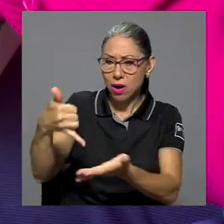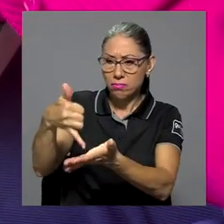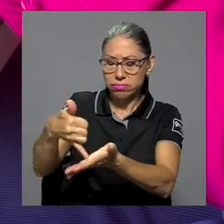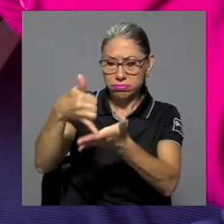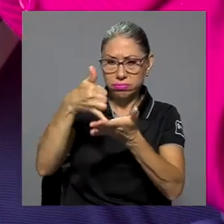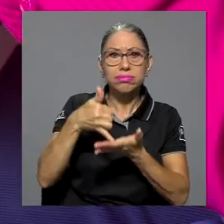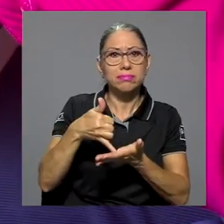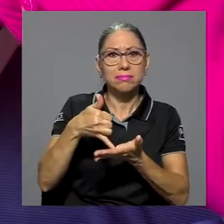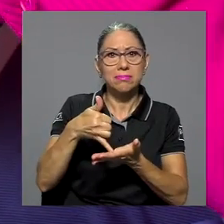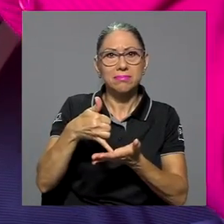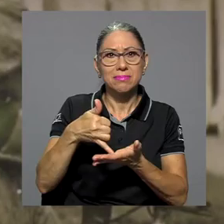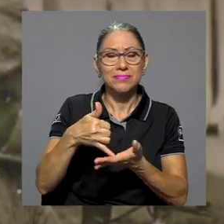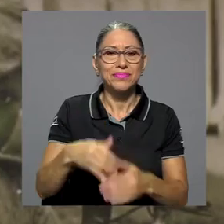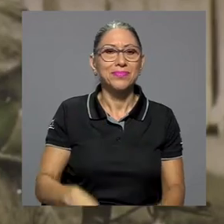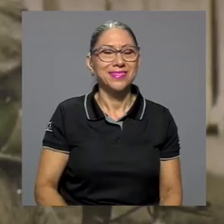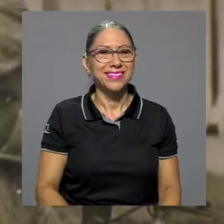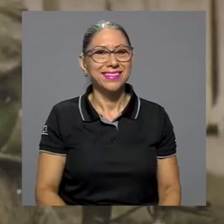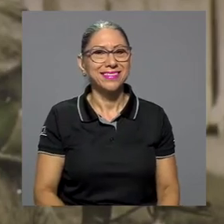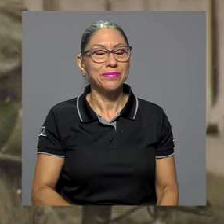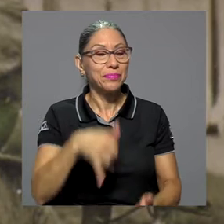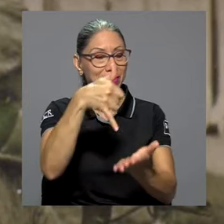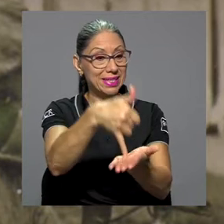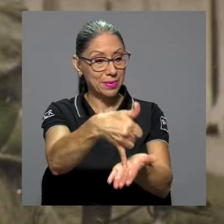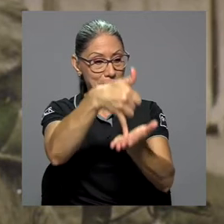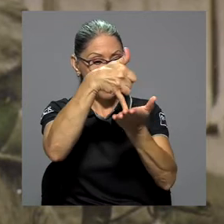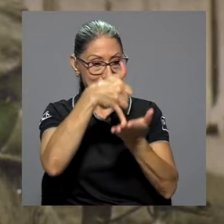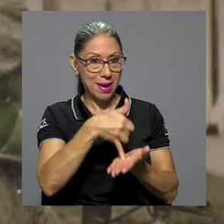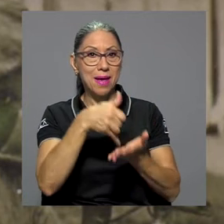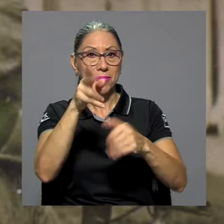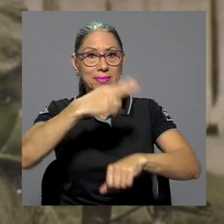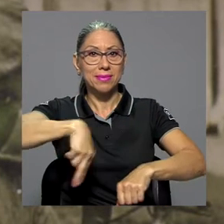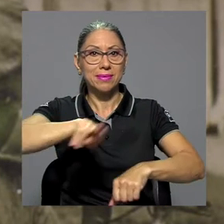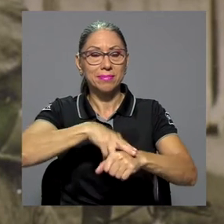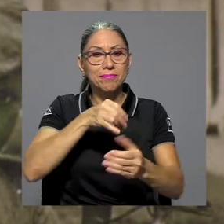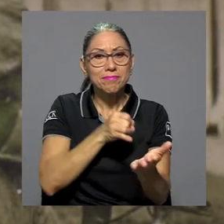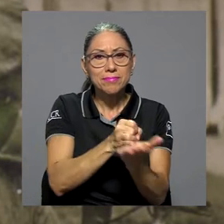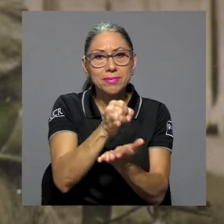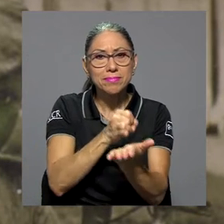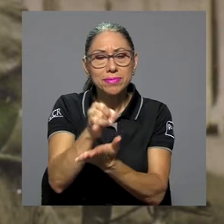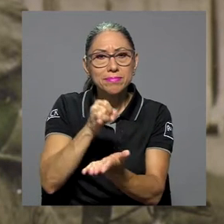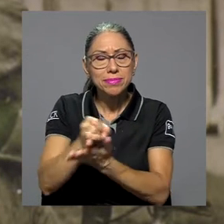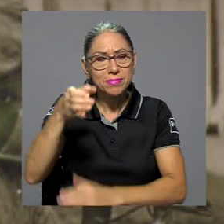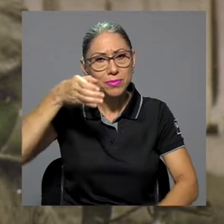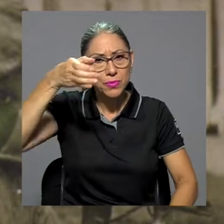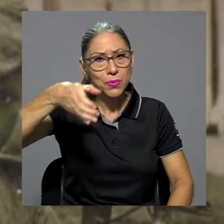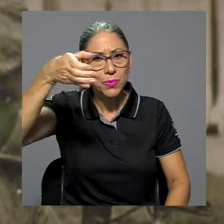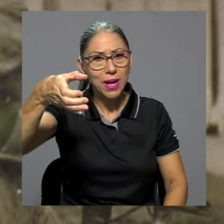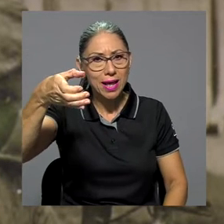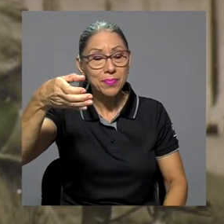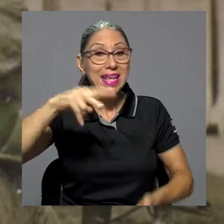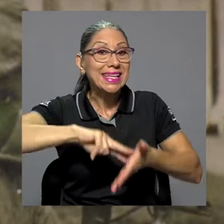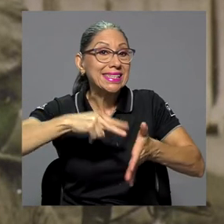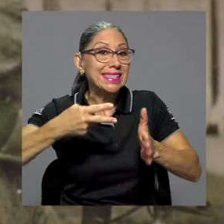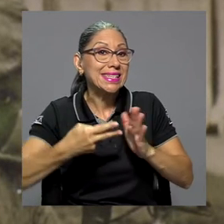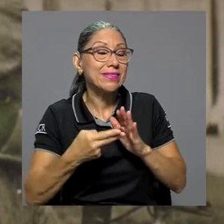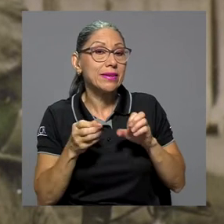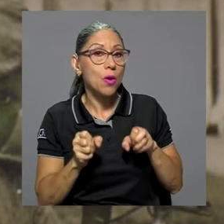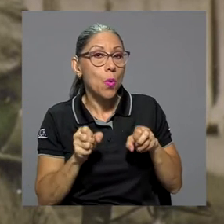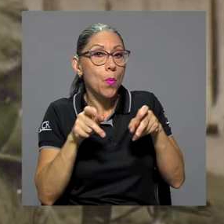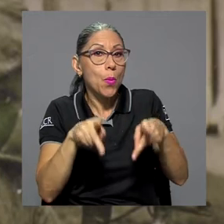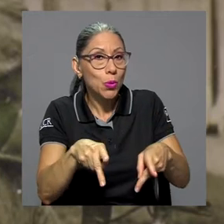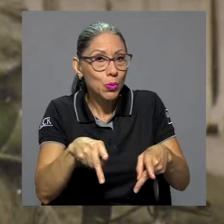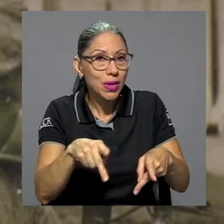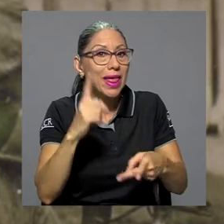recibir este reconocimiento. Este Premio Nacional de Investigación Cultural es una